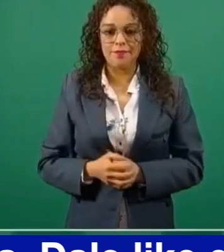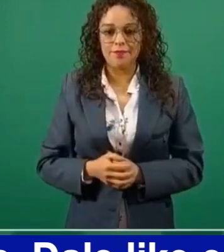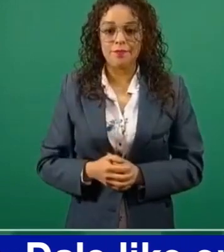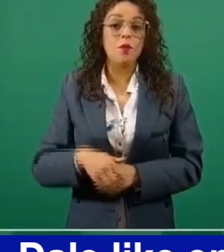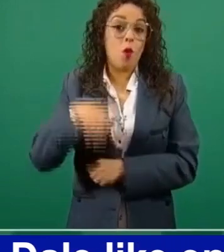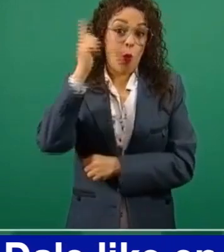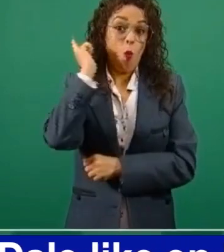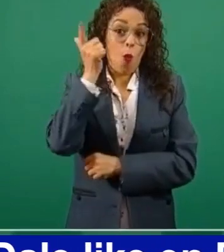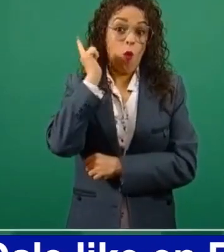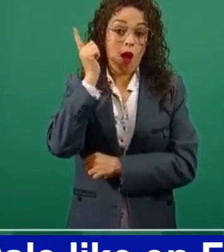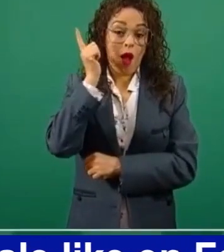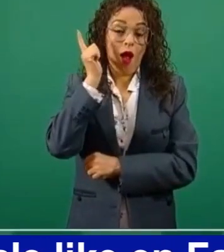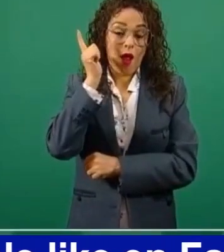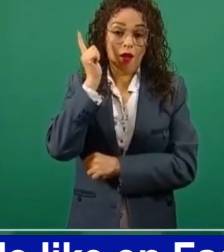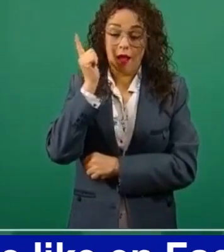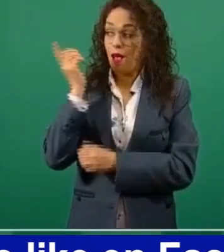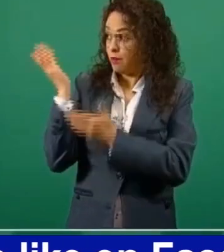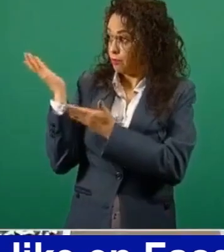aclaren.